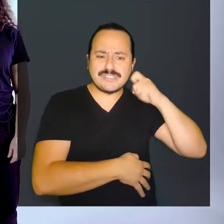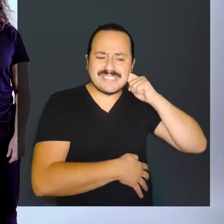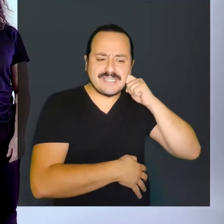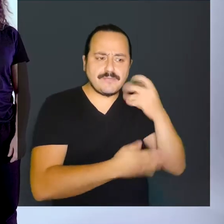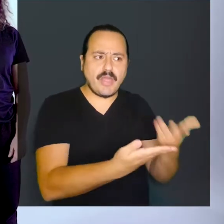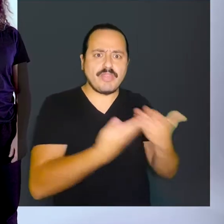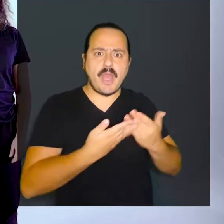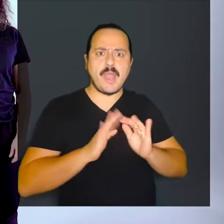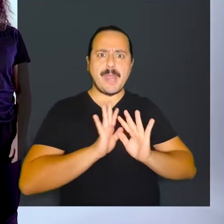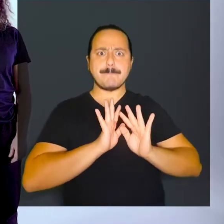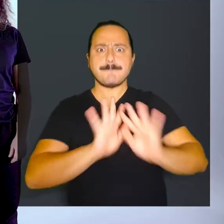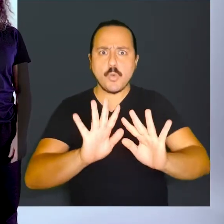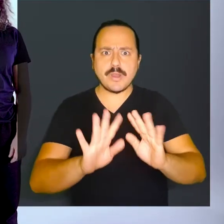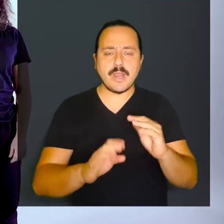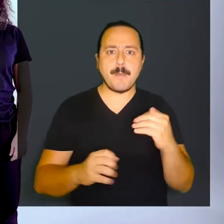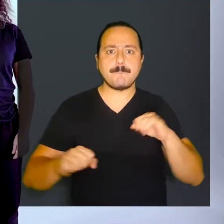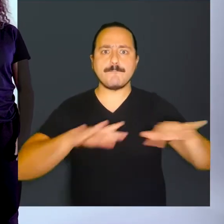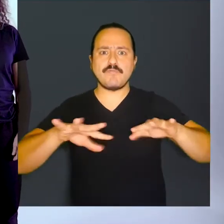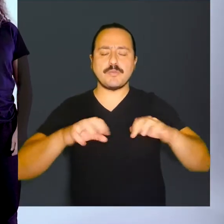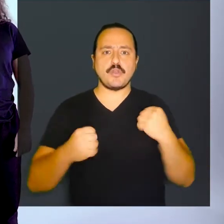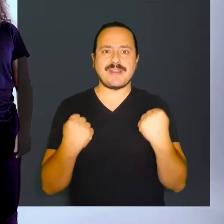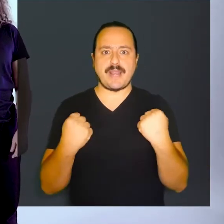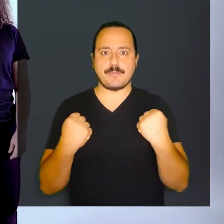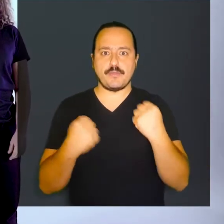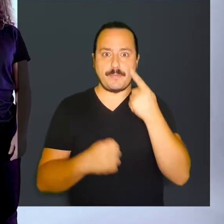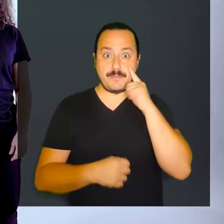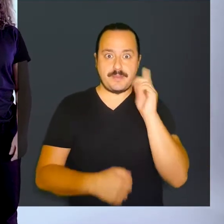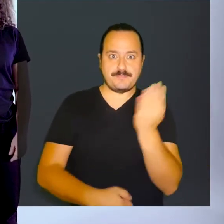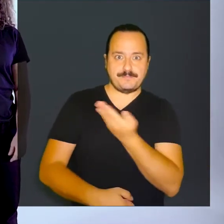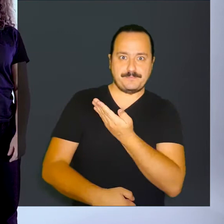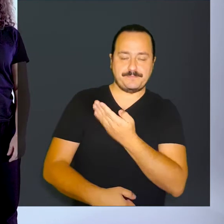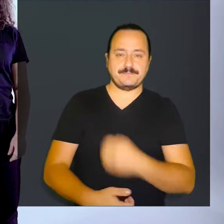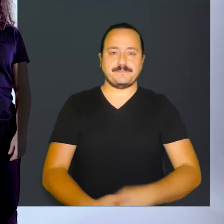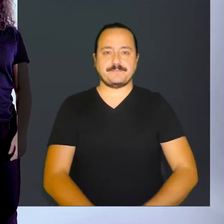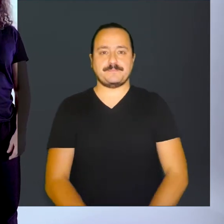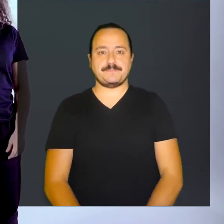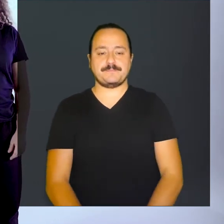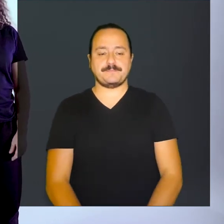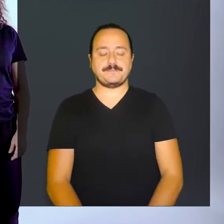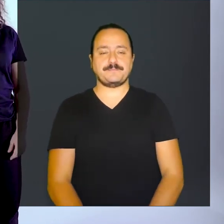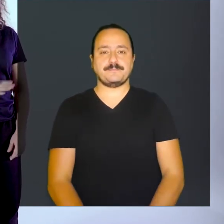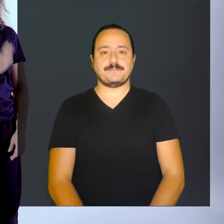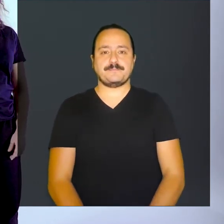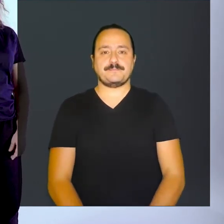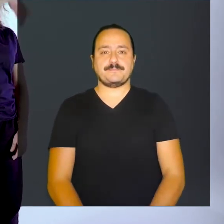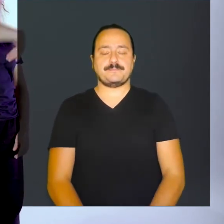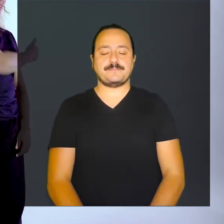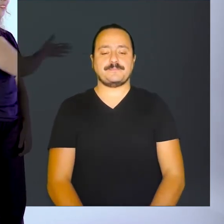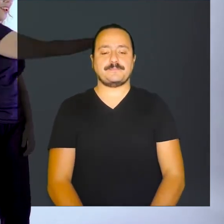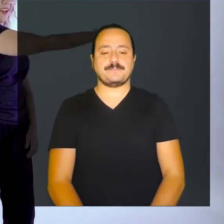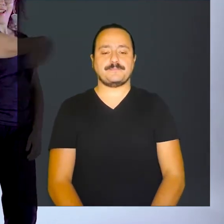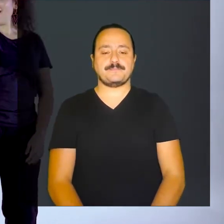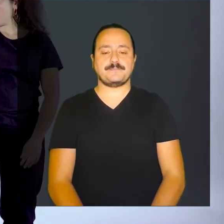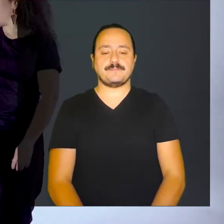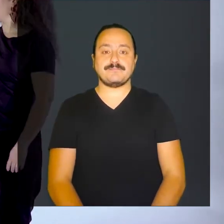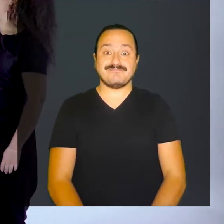Los motores se definen como la fuerza que impulsa un movimiento En este caso, su mano